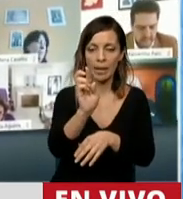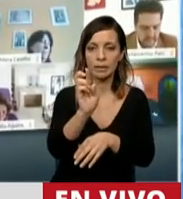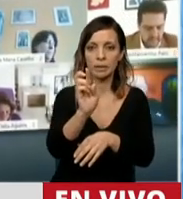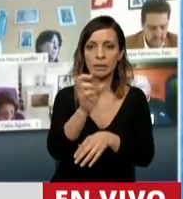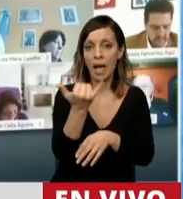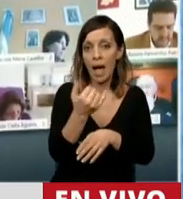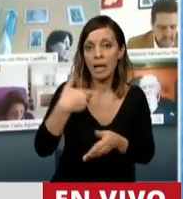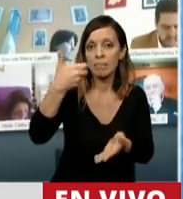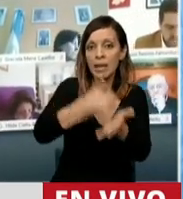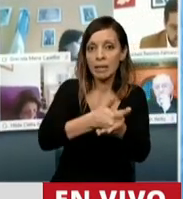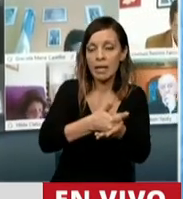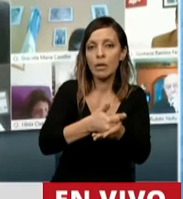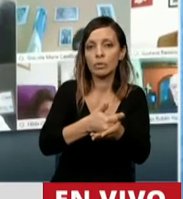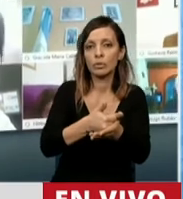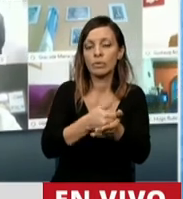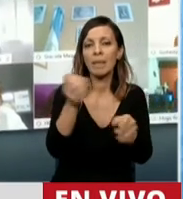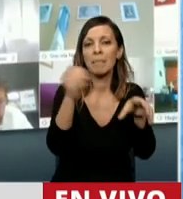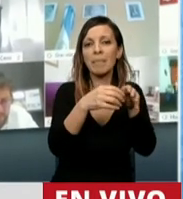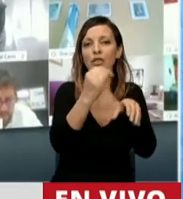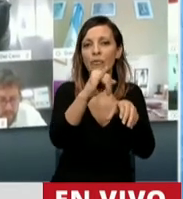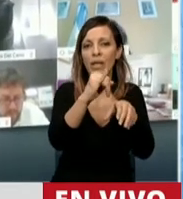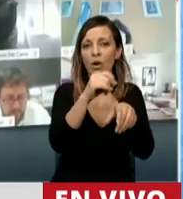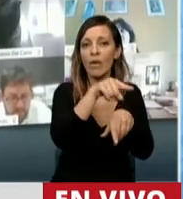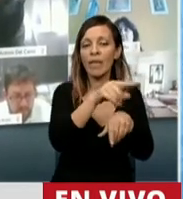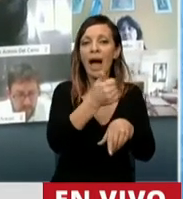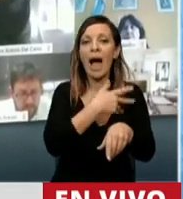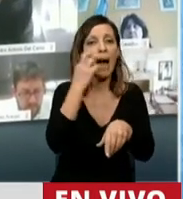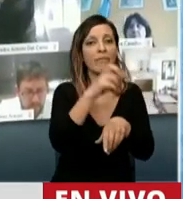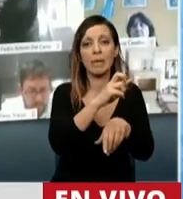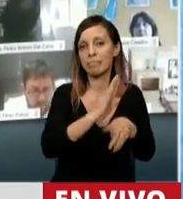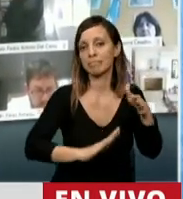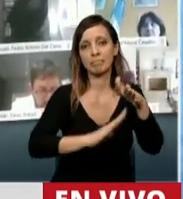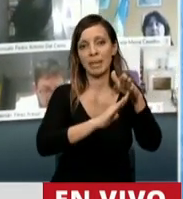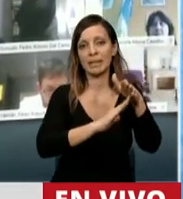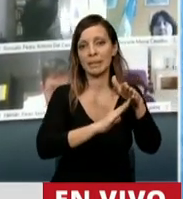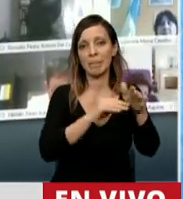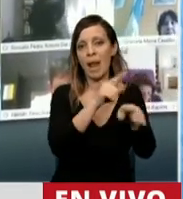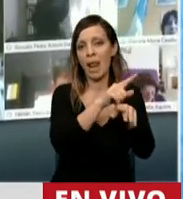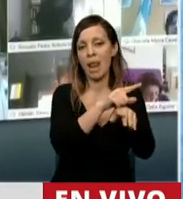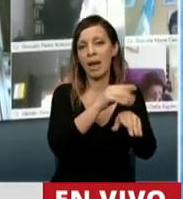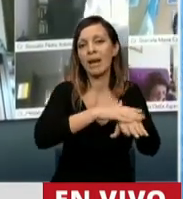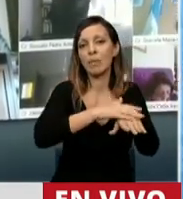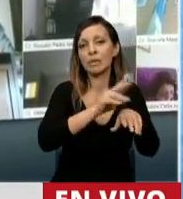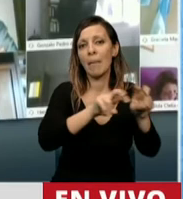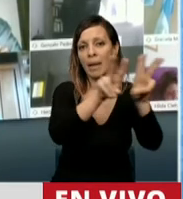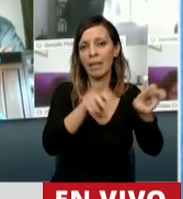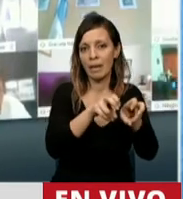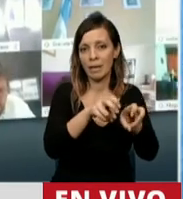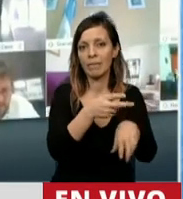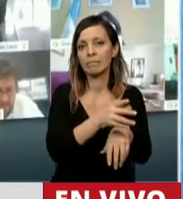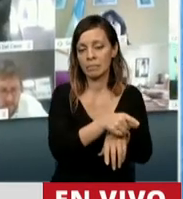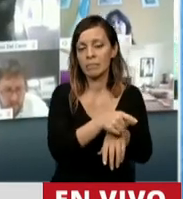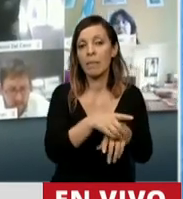encuentran invertidos en depósitos de cuales la AFIP es la principal beneficiaria. O sea que con esta ley